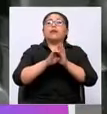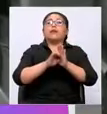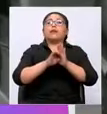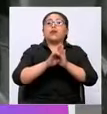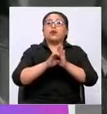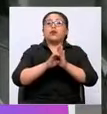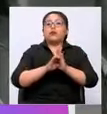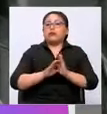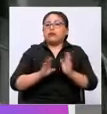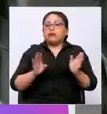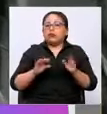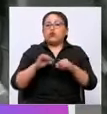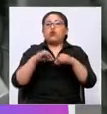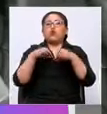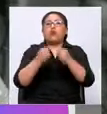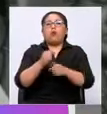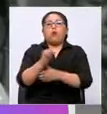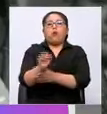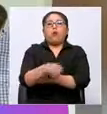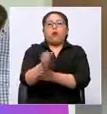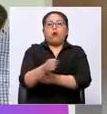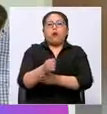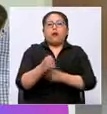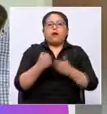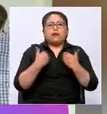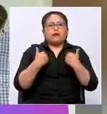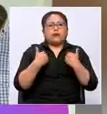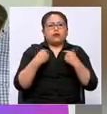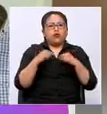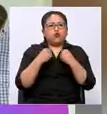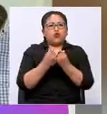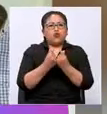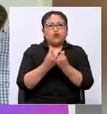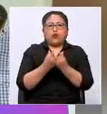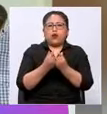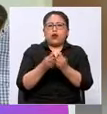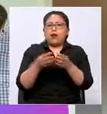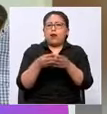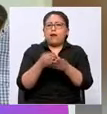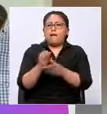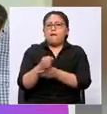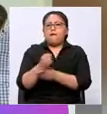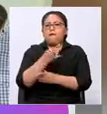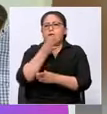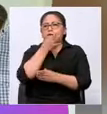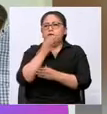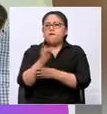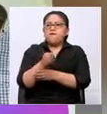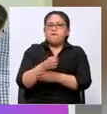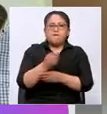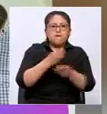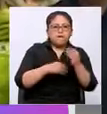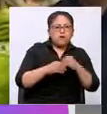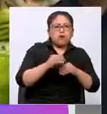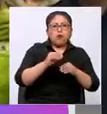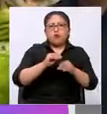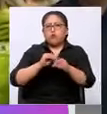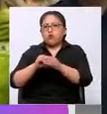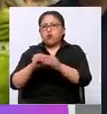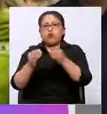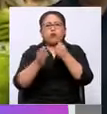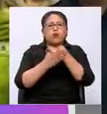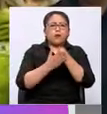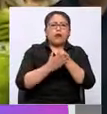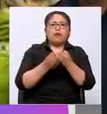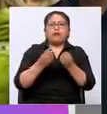cómo ha funcionado este clan mafioso como bien lo ha identificado nuestro ministro de gobierno y en todo caso las entidades estamos llamadas a colaborar con